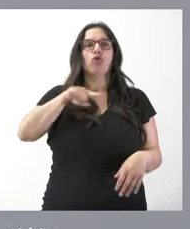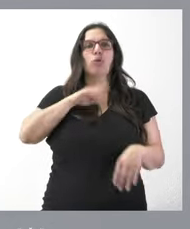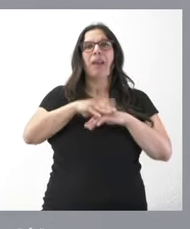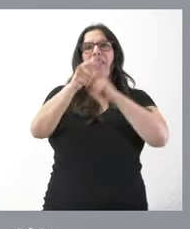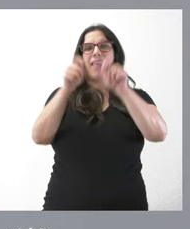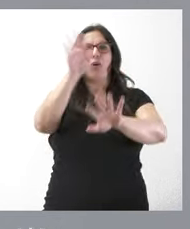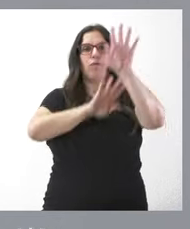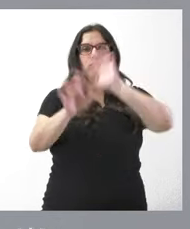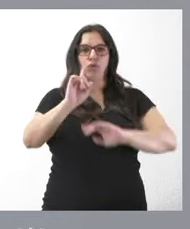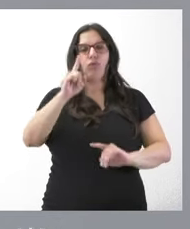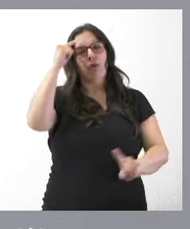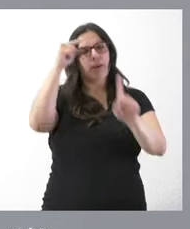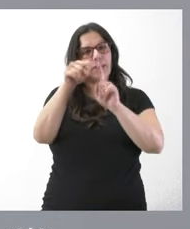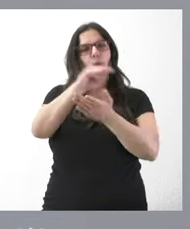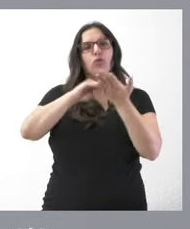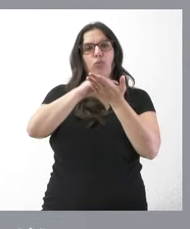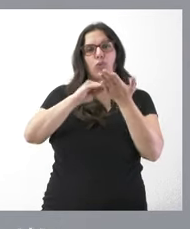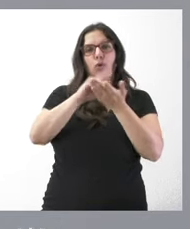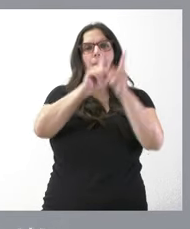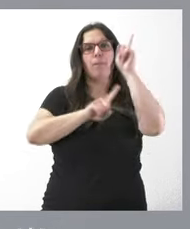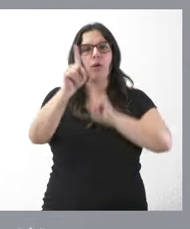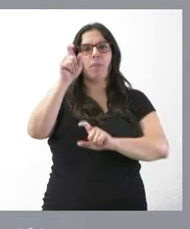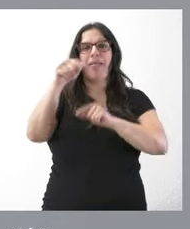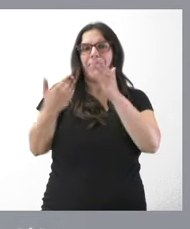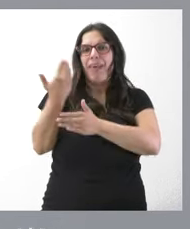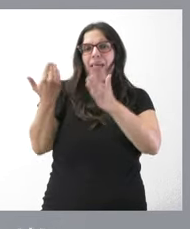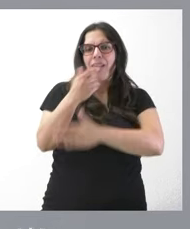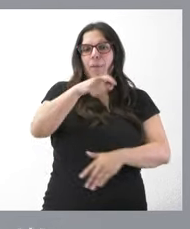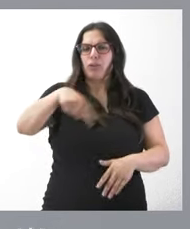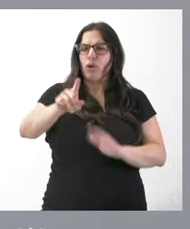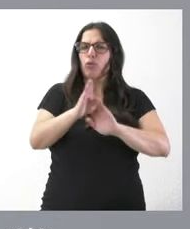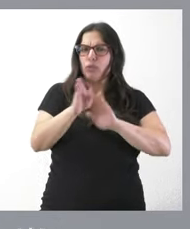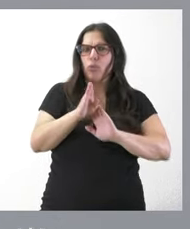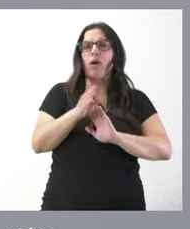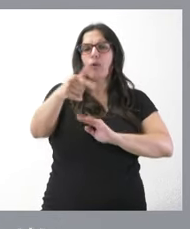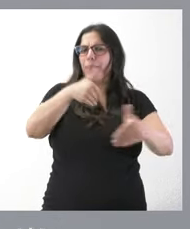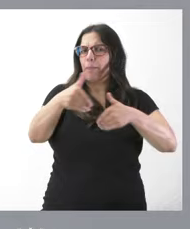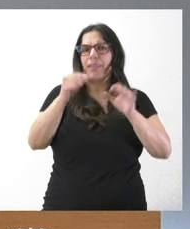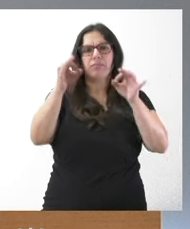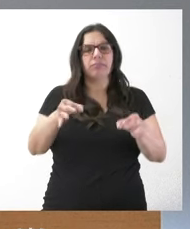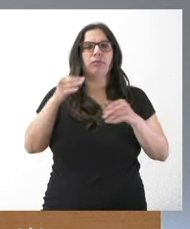estamos por resolver los problemas diarios de la gente que son muchos y sigue siendo muchos y es lo que nos piden todos los días